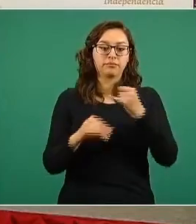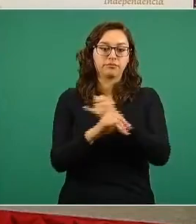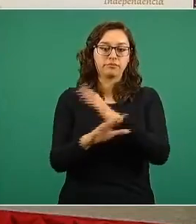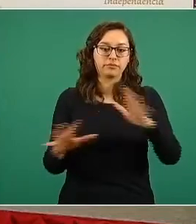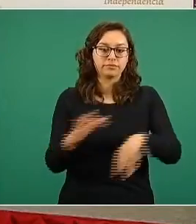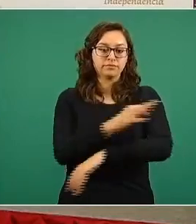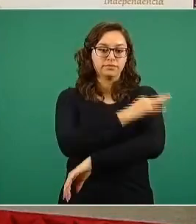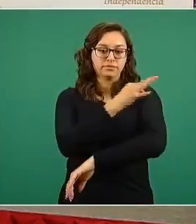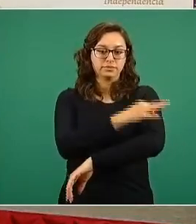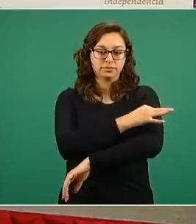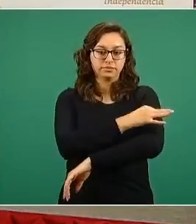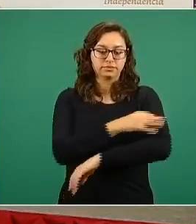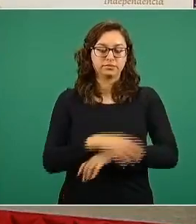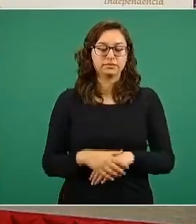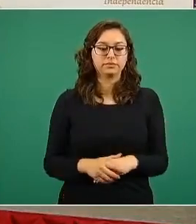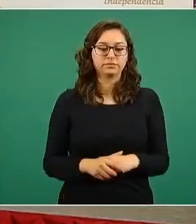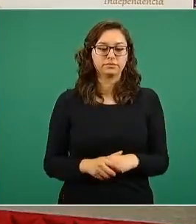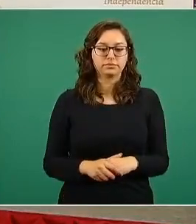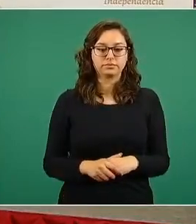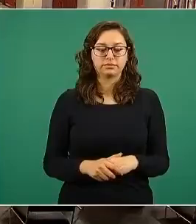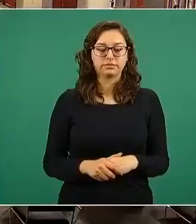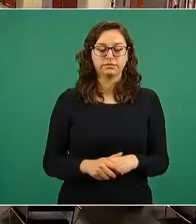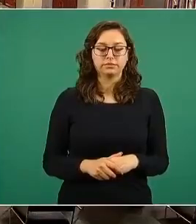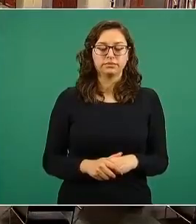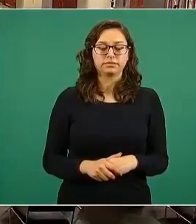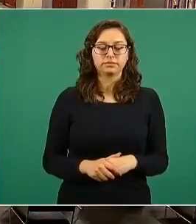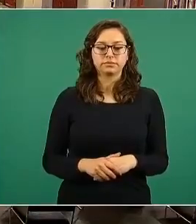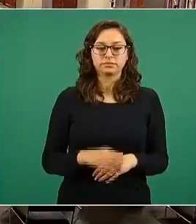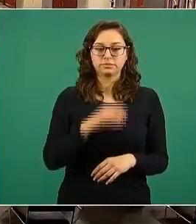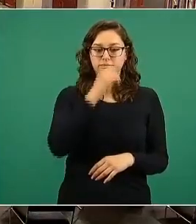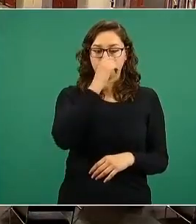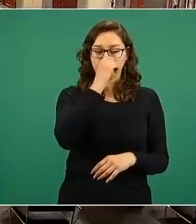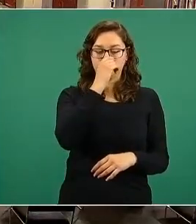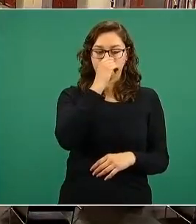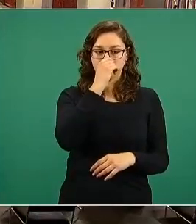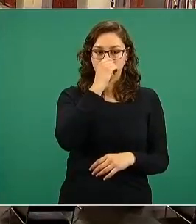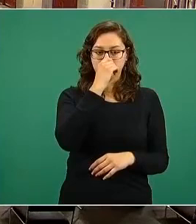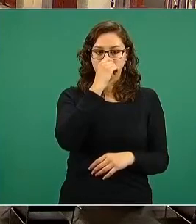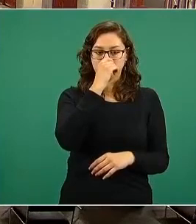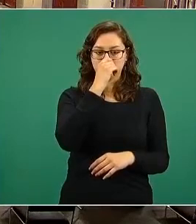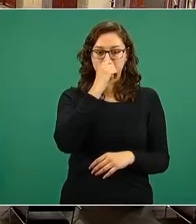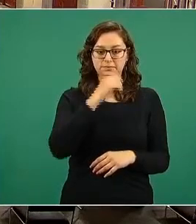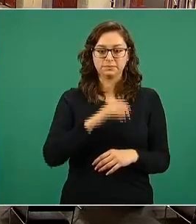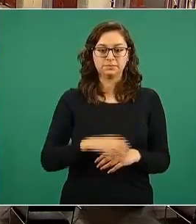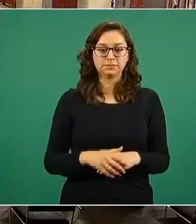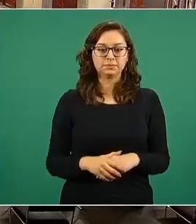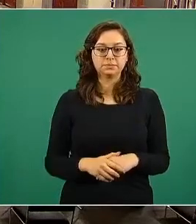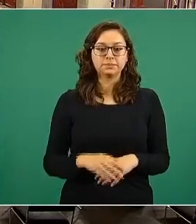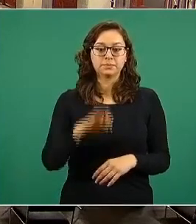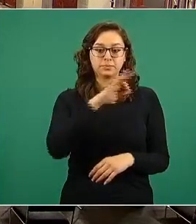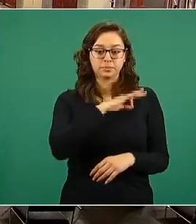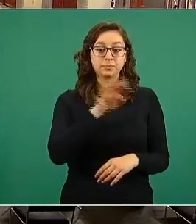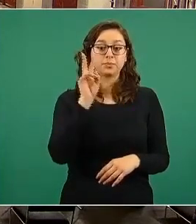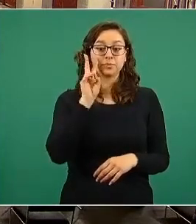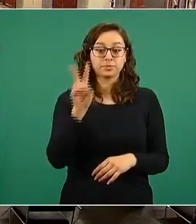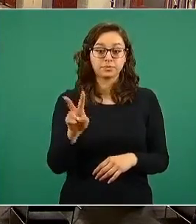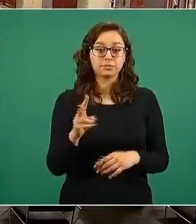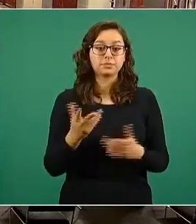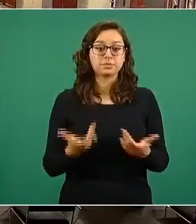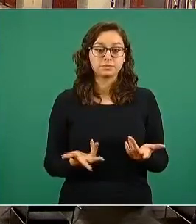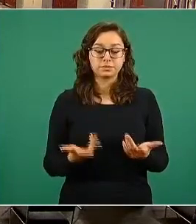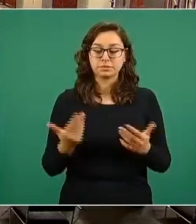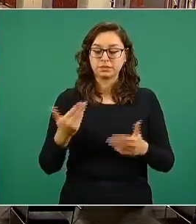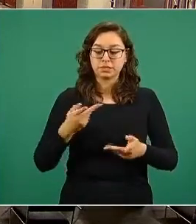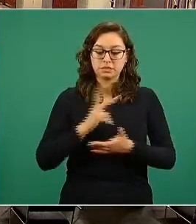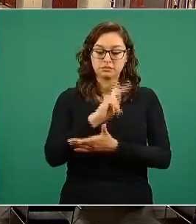la vacunación contra el virus SARS-CoV-2 y mostramos la estadística de cómo va avanzando el programa